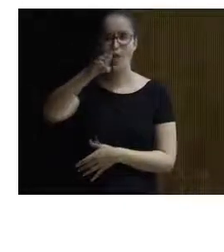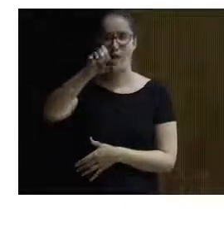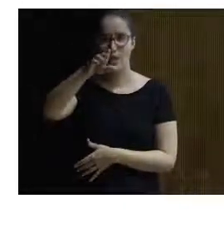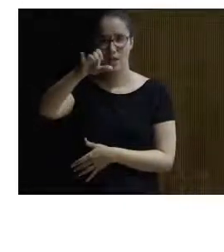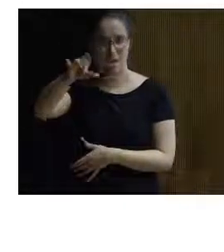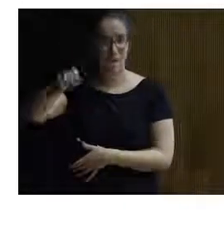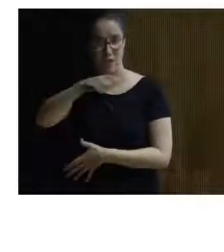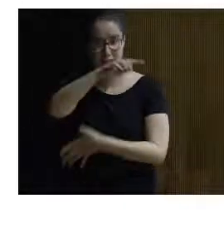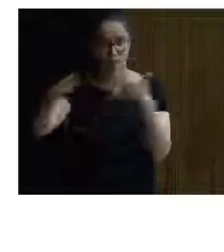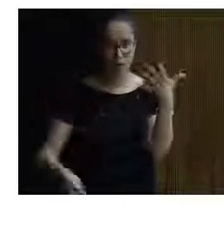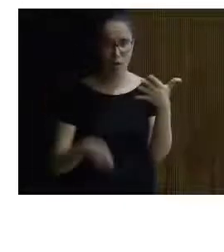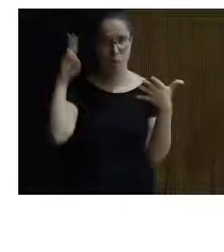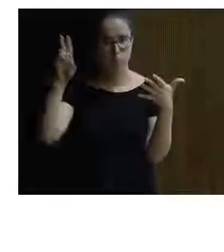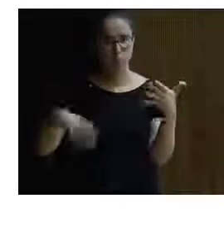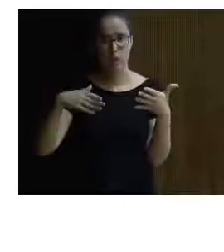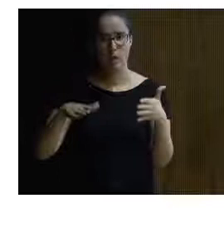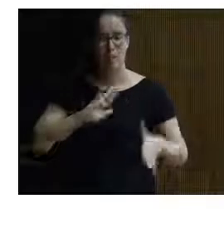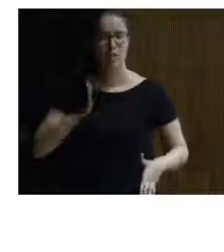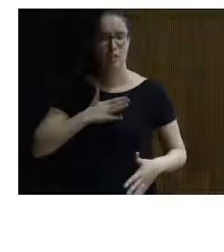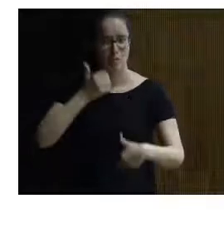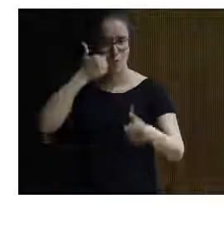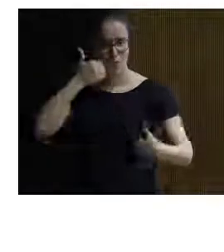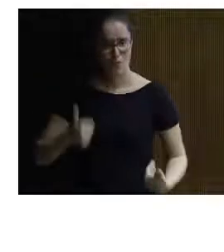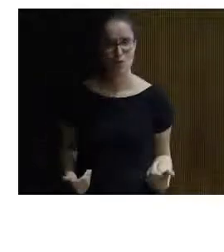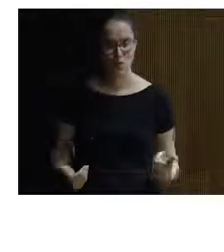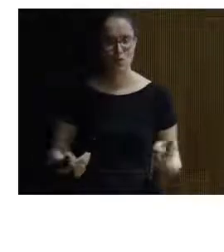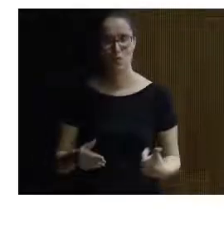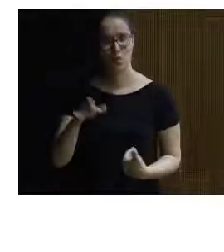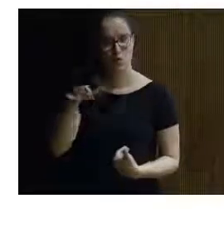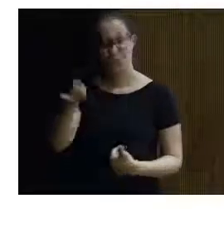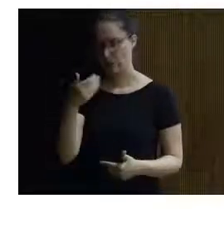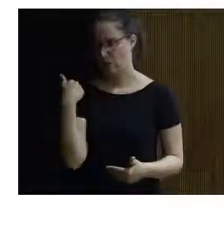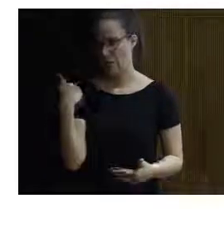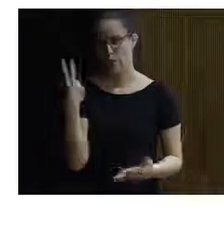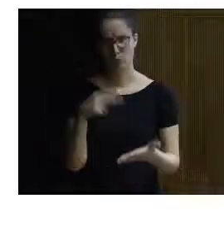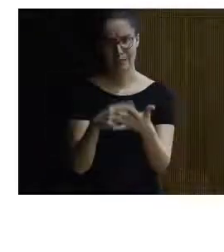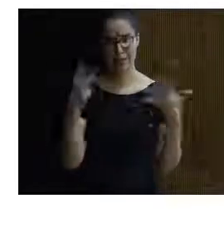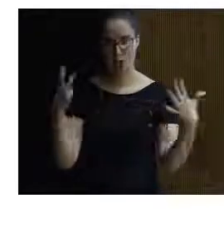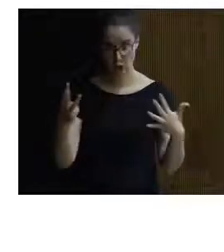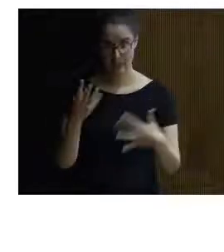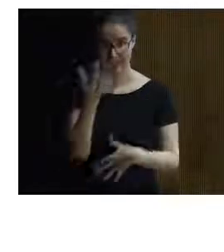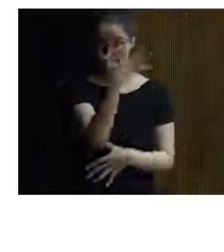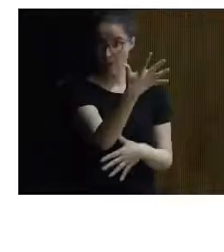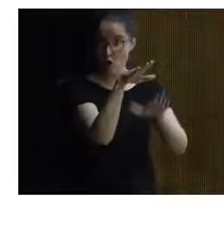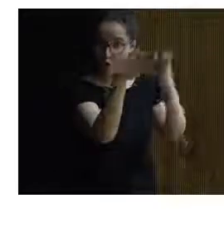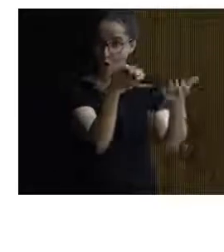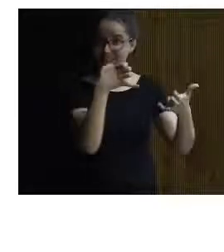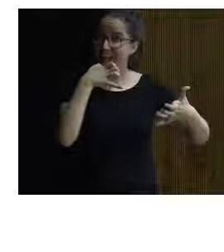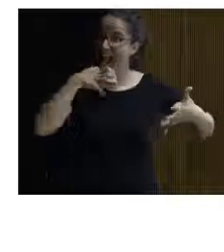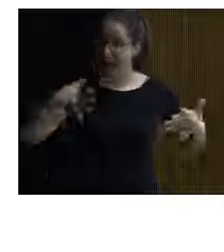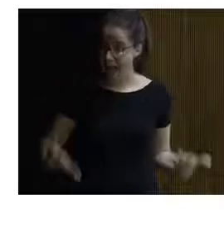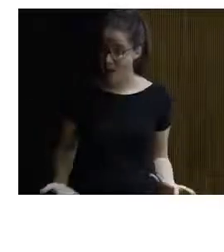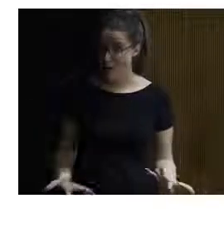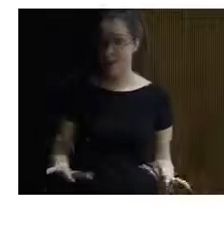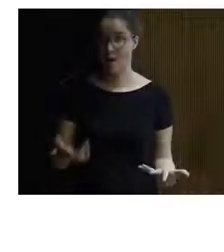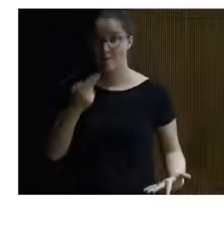cinco que fueron declaradas como acabo de decir por la Unesco hace unos años de estas cinco cuevas ahora mismo a